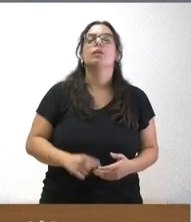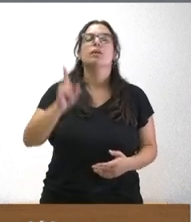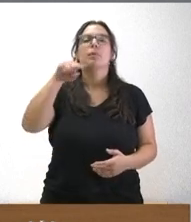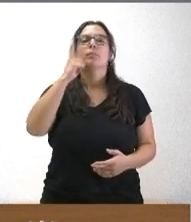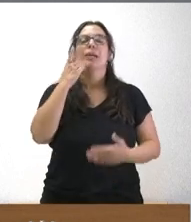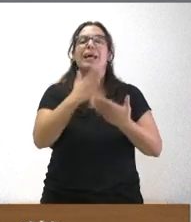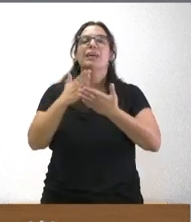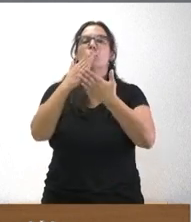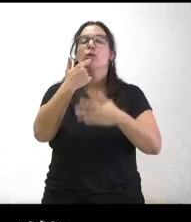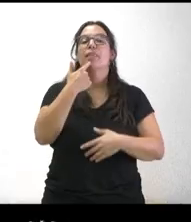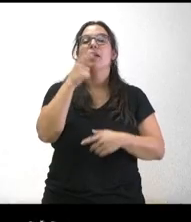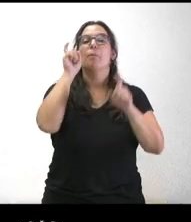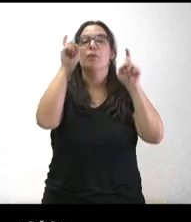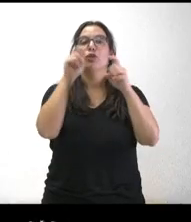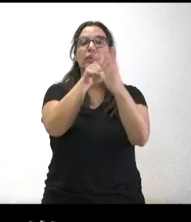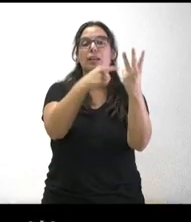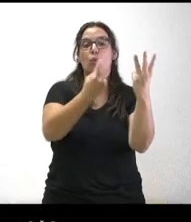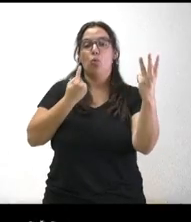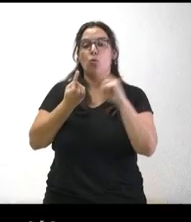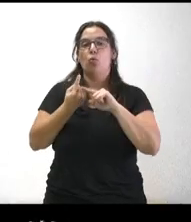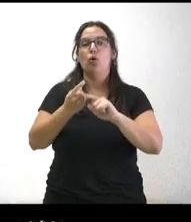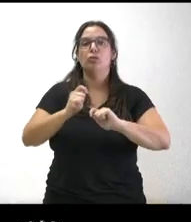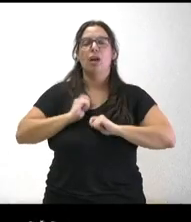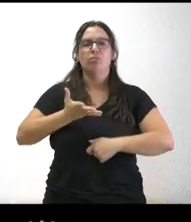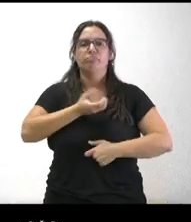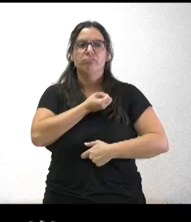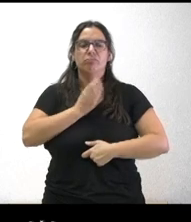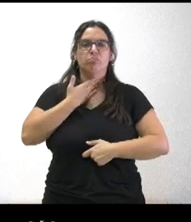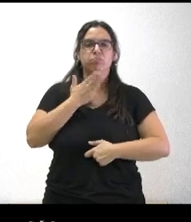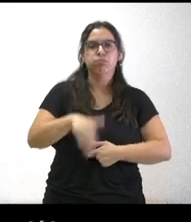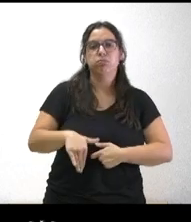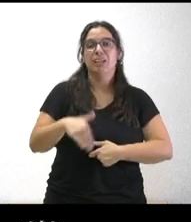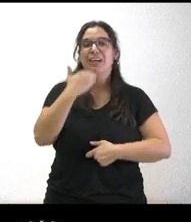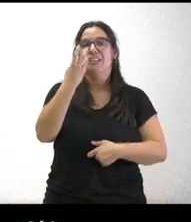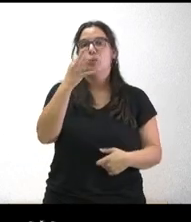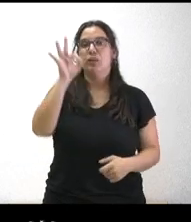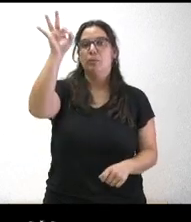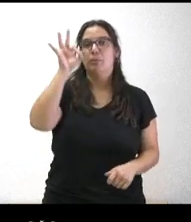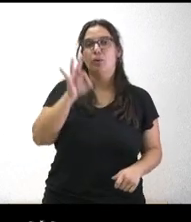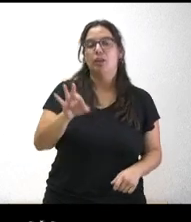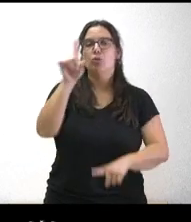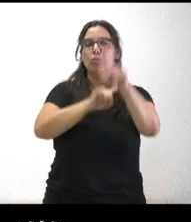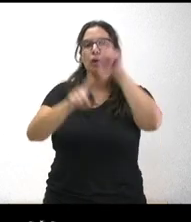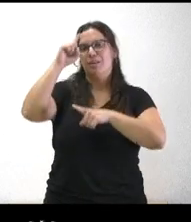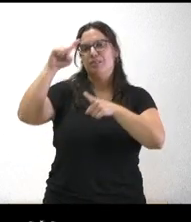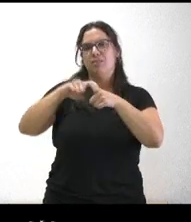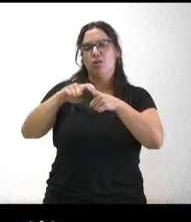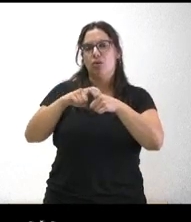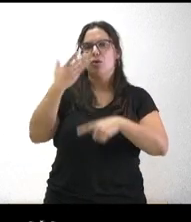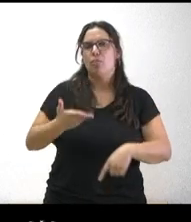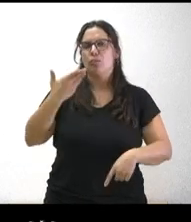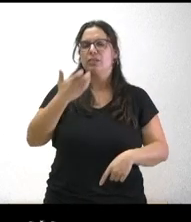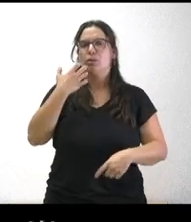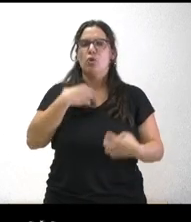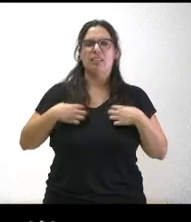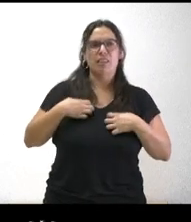que dice que uno de cada tres profesores ha experimentado falta de ilusión apatía y casi el 40% han sufrido problemas psicológicos importantes como ansiedad o